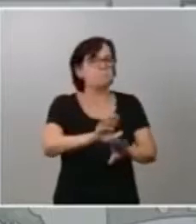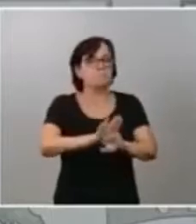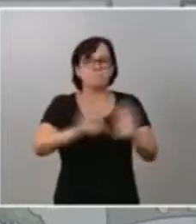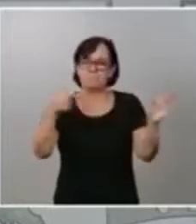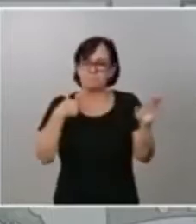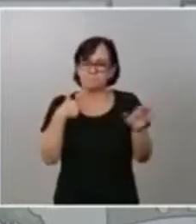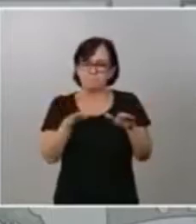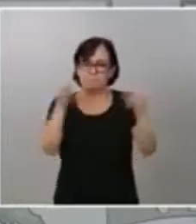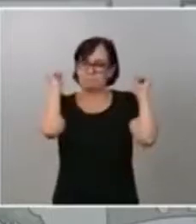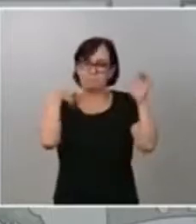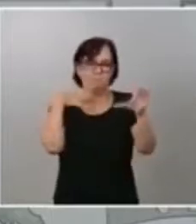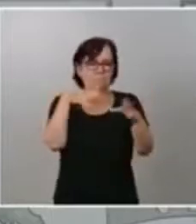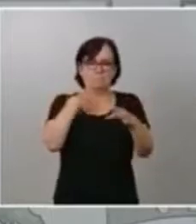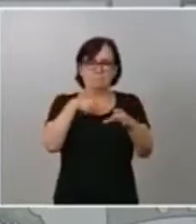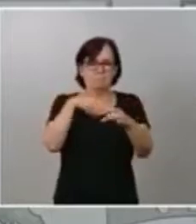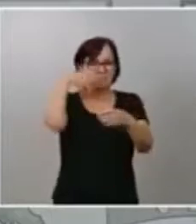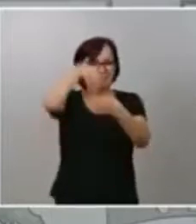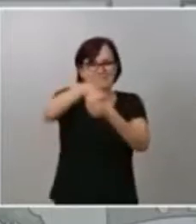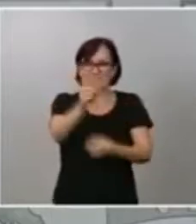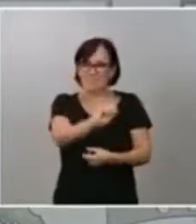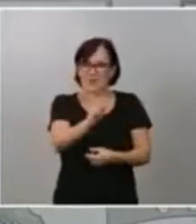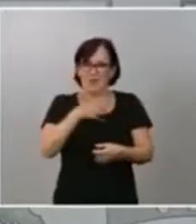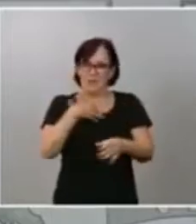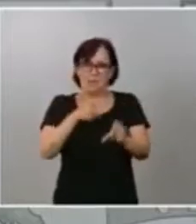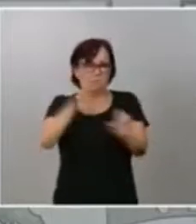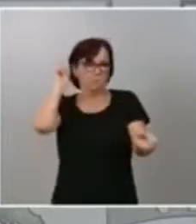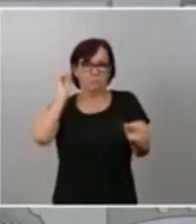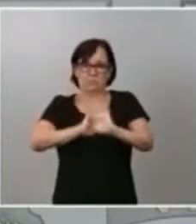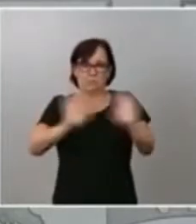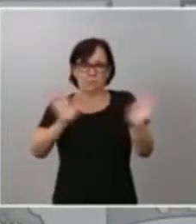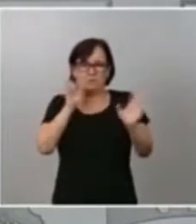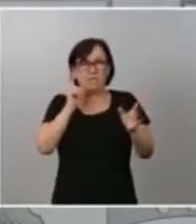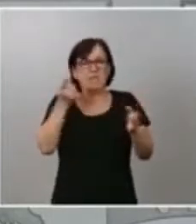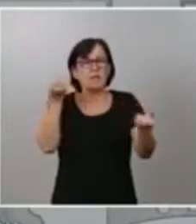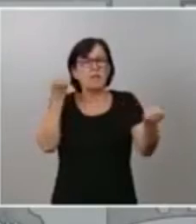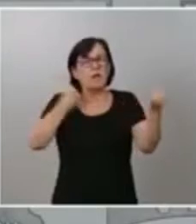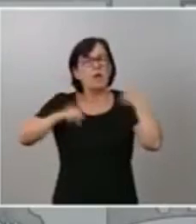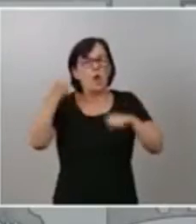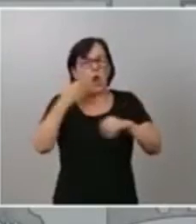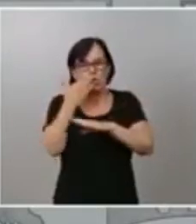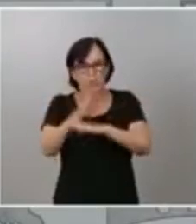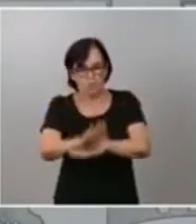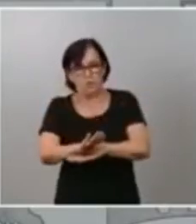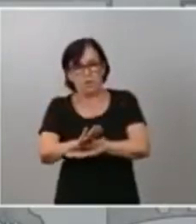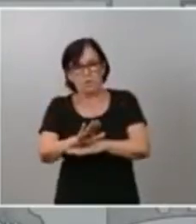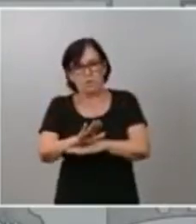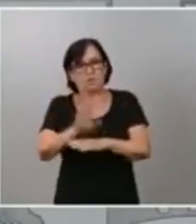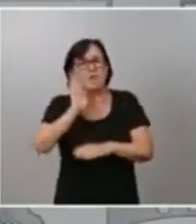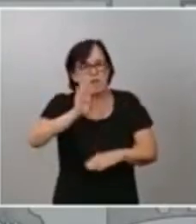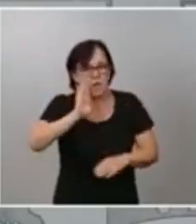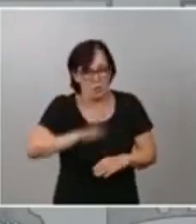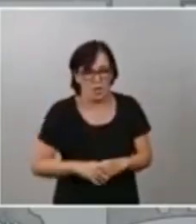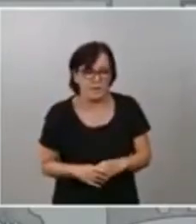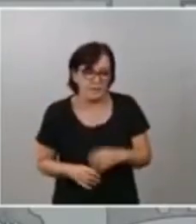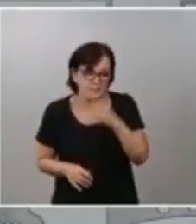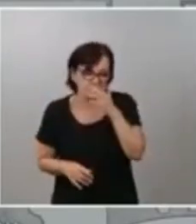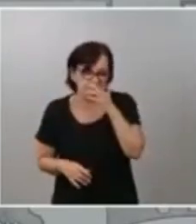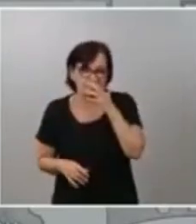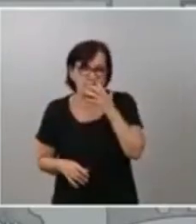supuestas, subrayo, supuestas conductas que pudieran ser irregulares. Cuarto,